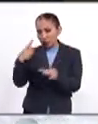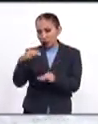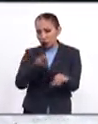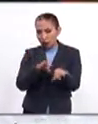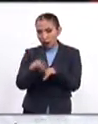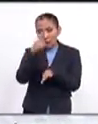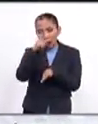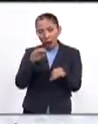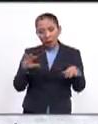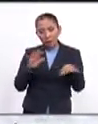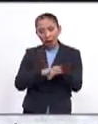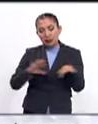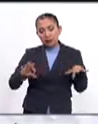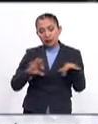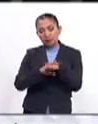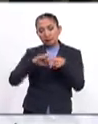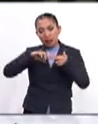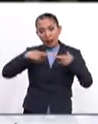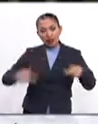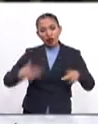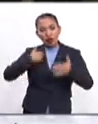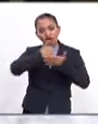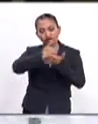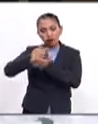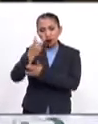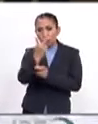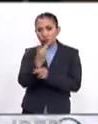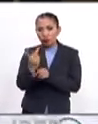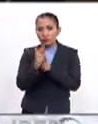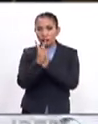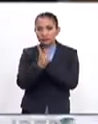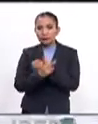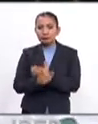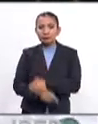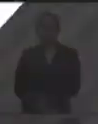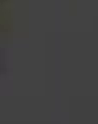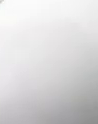para reforzar los lazos de cooperación entre ambas naciones.